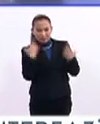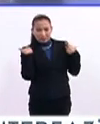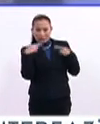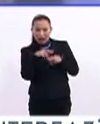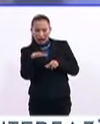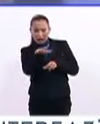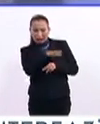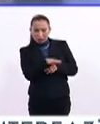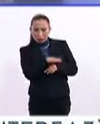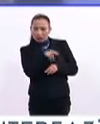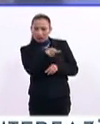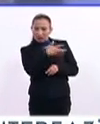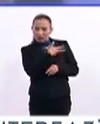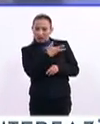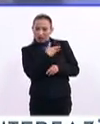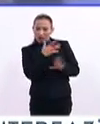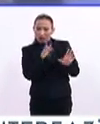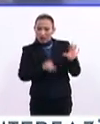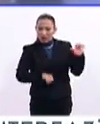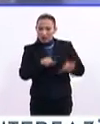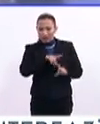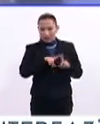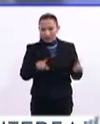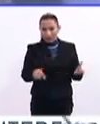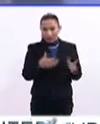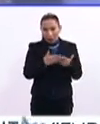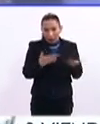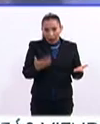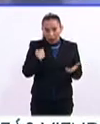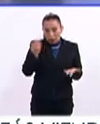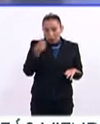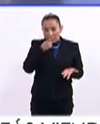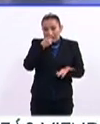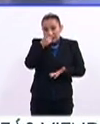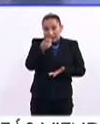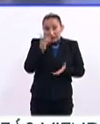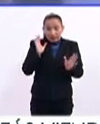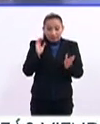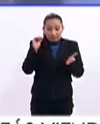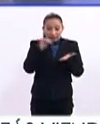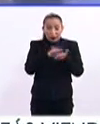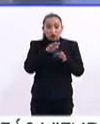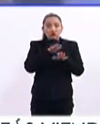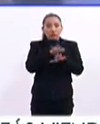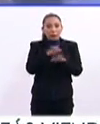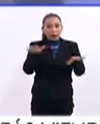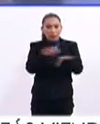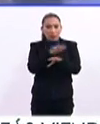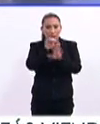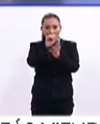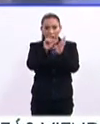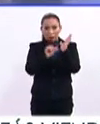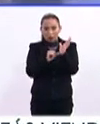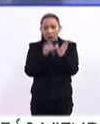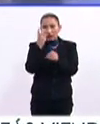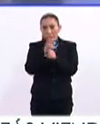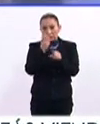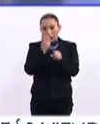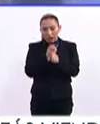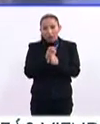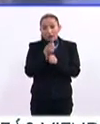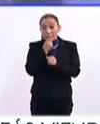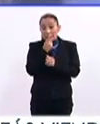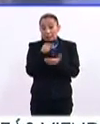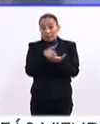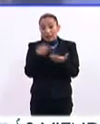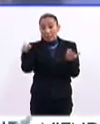tenga una dinámica distinta, sobre todo ahora lo que se ha planteado con las modificaciones en los artículos, en el artículo tercero,